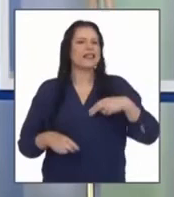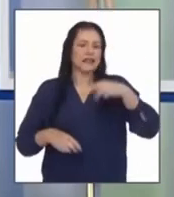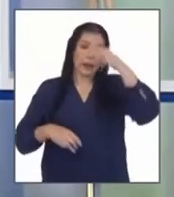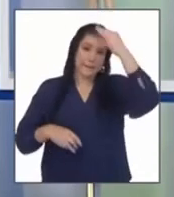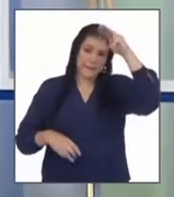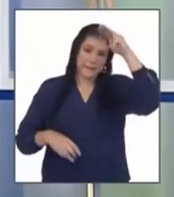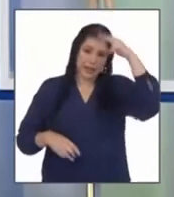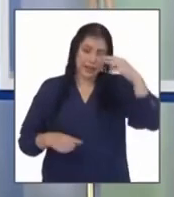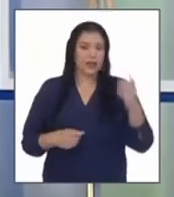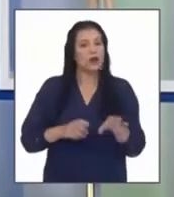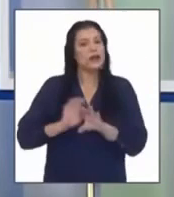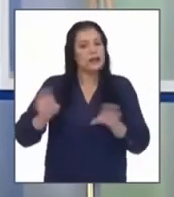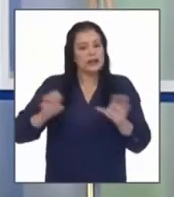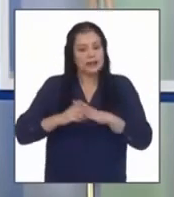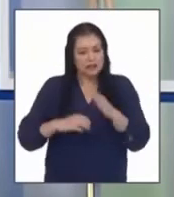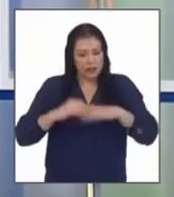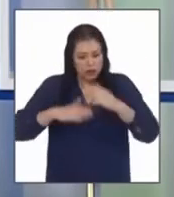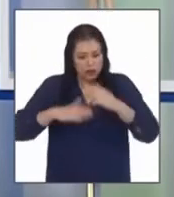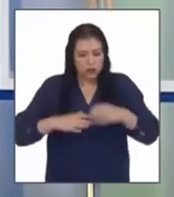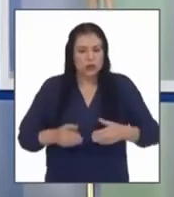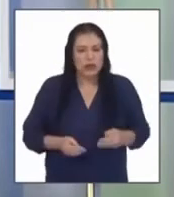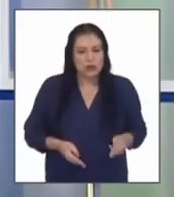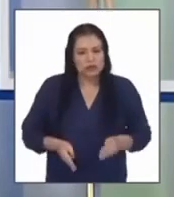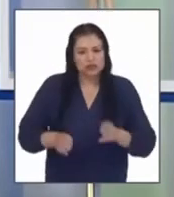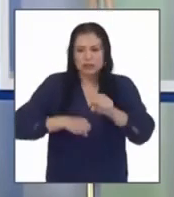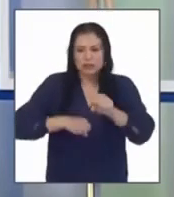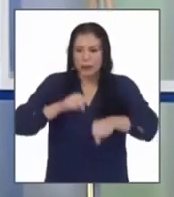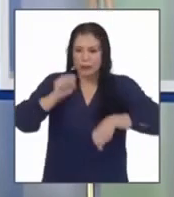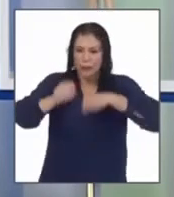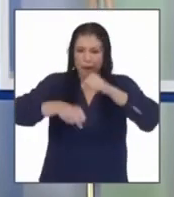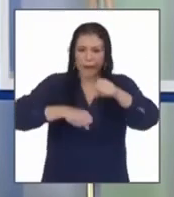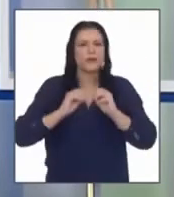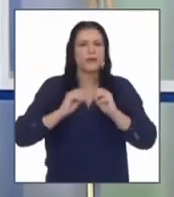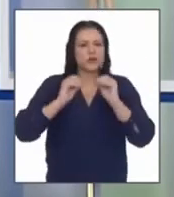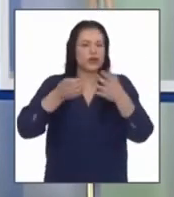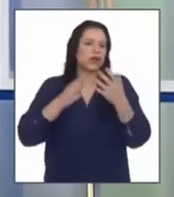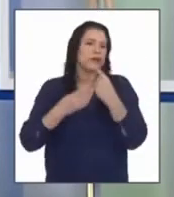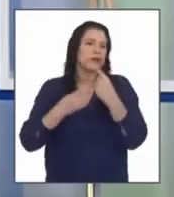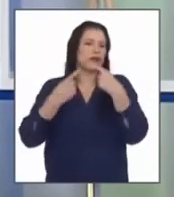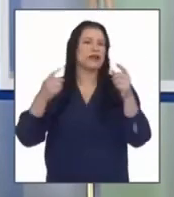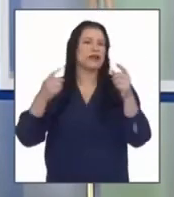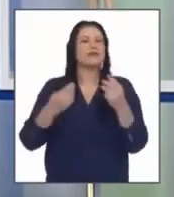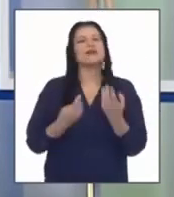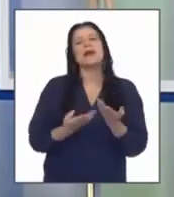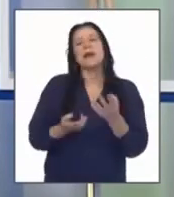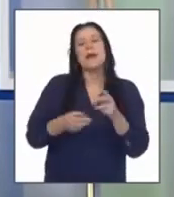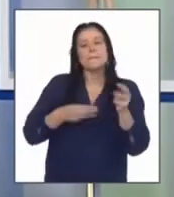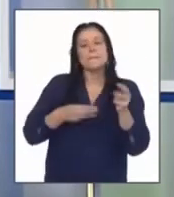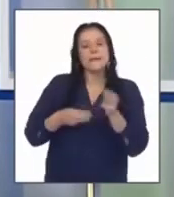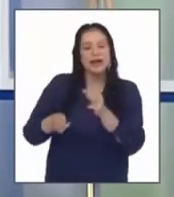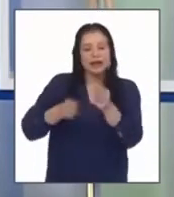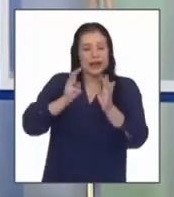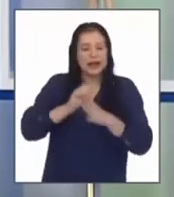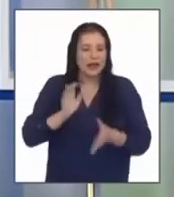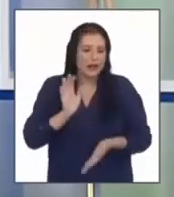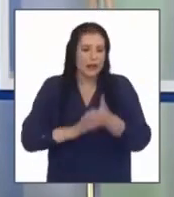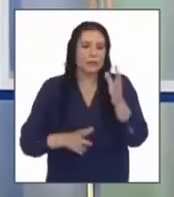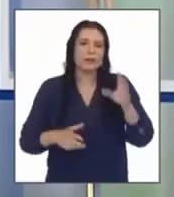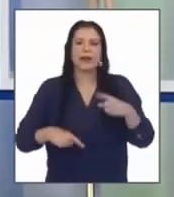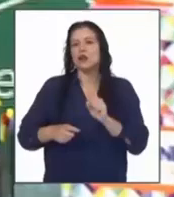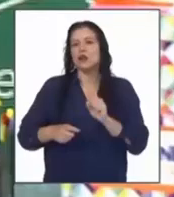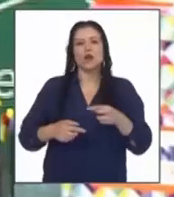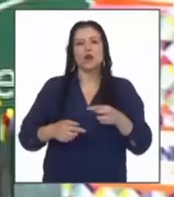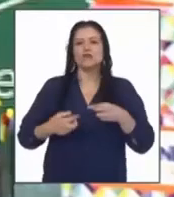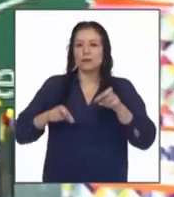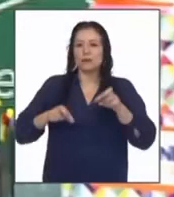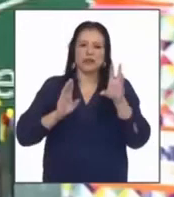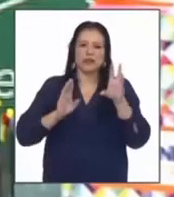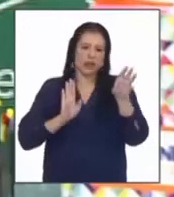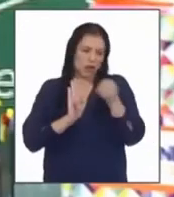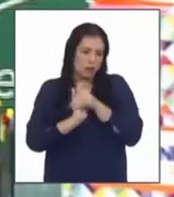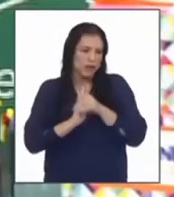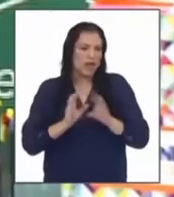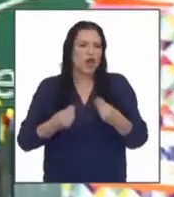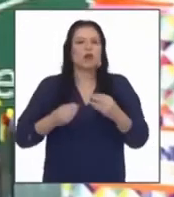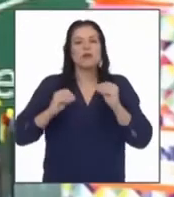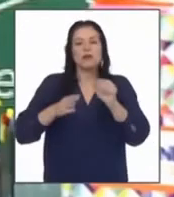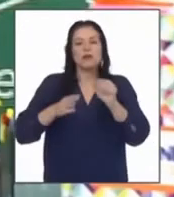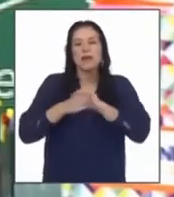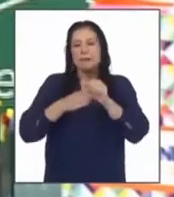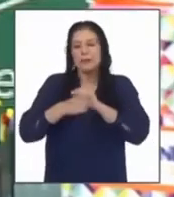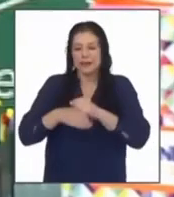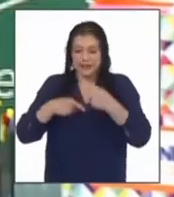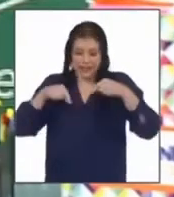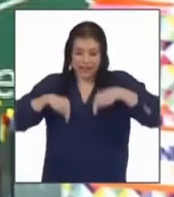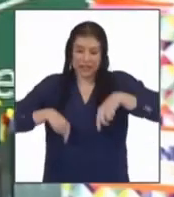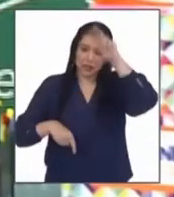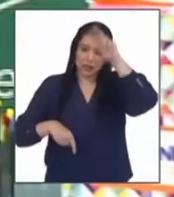méxico construyeron ciclovías e implementaron un nuevo tránsito para evitar las aglomeraciones y el contagio permanente cómo aplicar esto